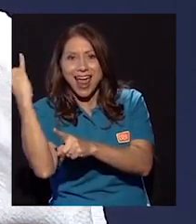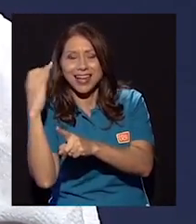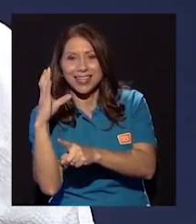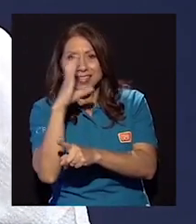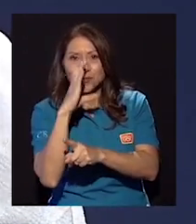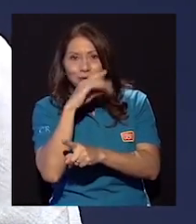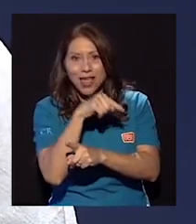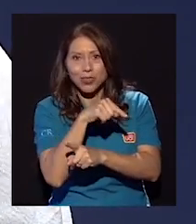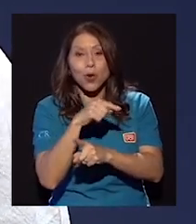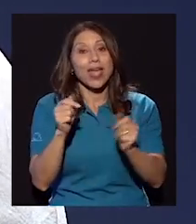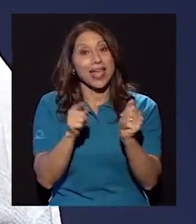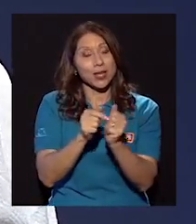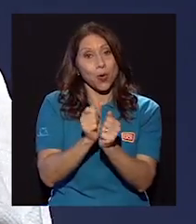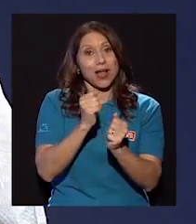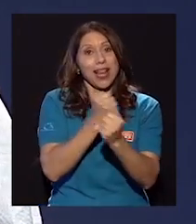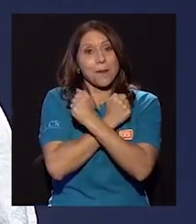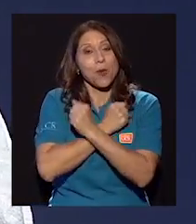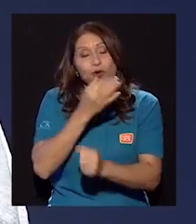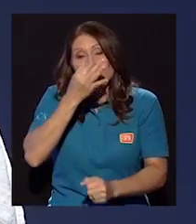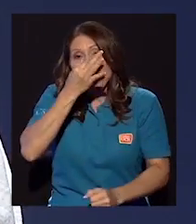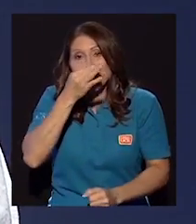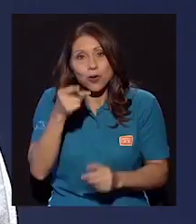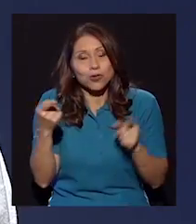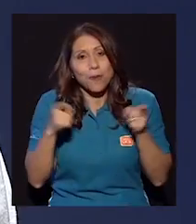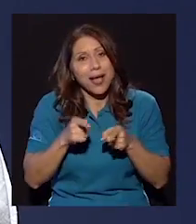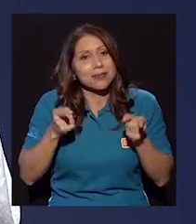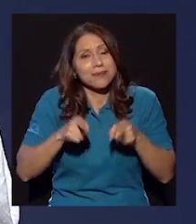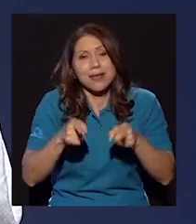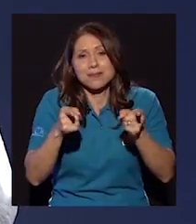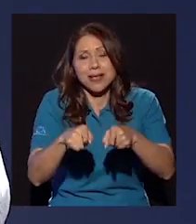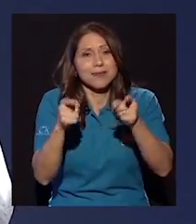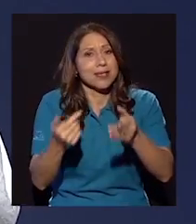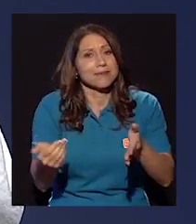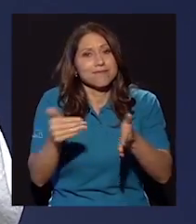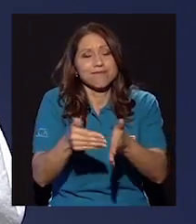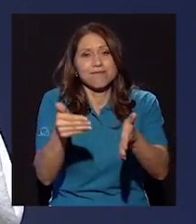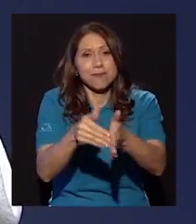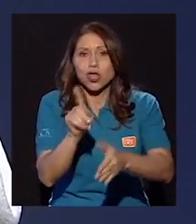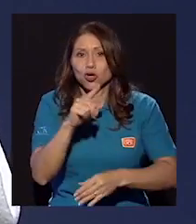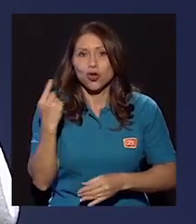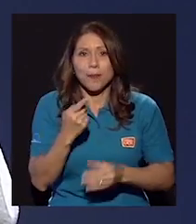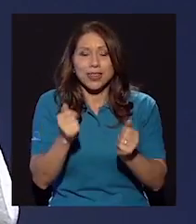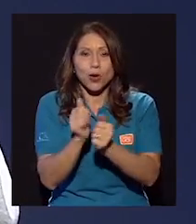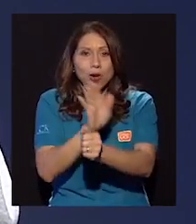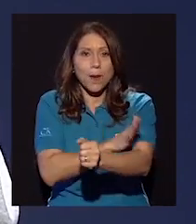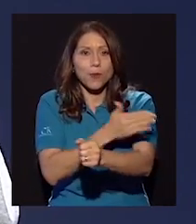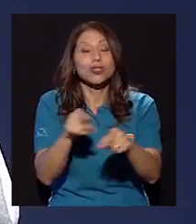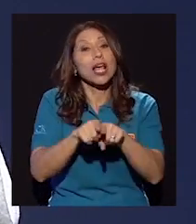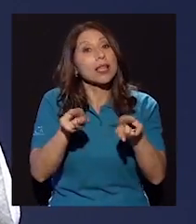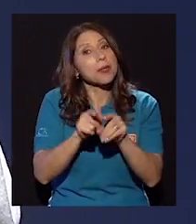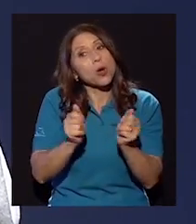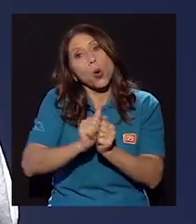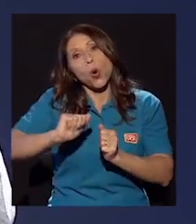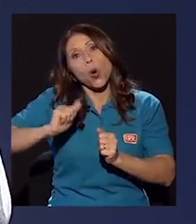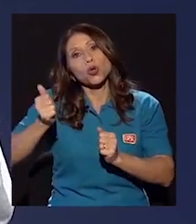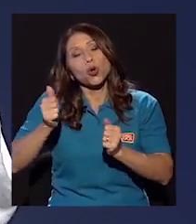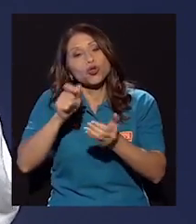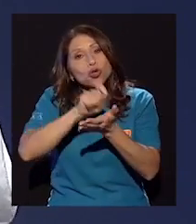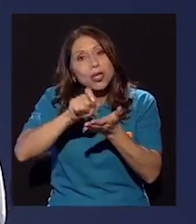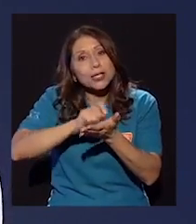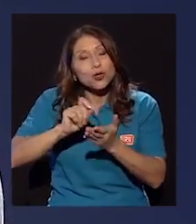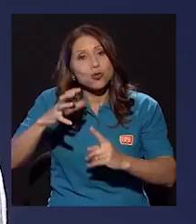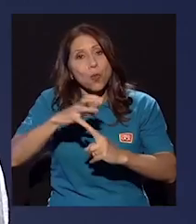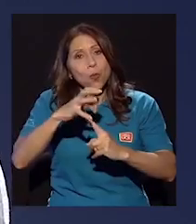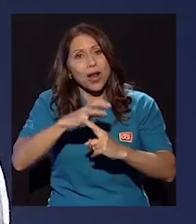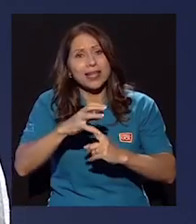personaje. Eso con el amor romántico pasa constantemente. No solo con la música, sino con otros textos populares. Tenemos